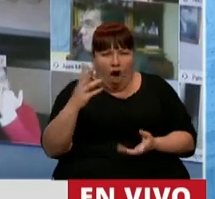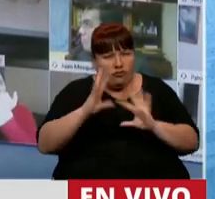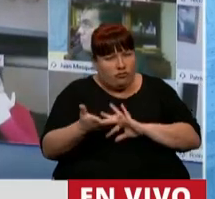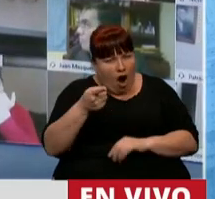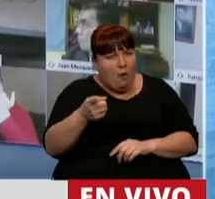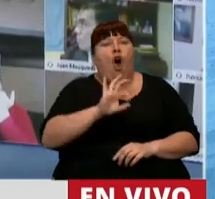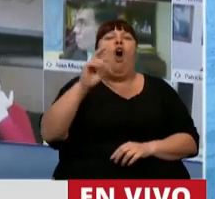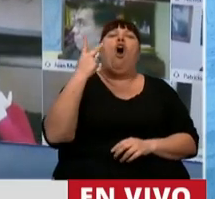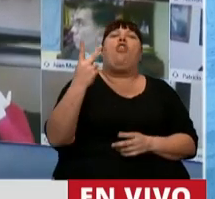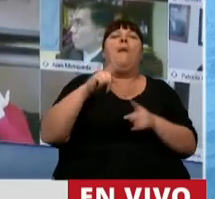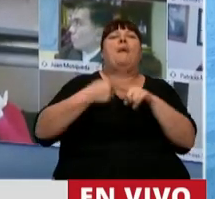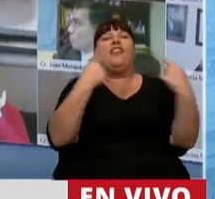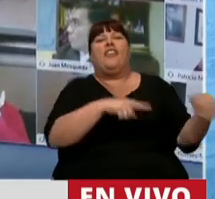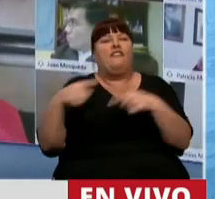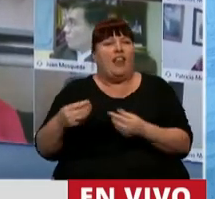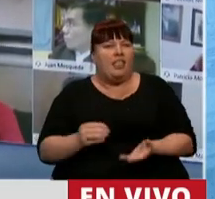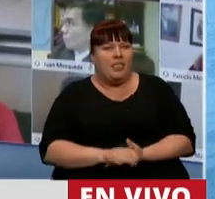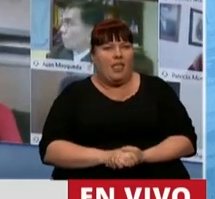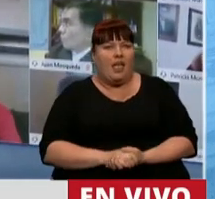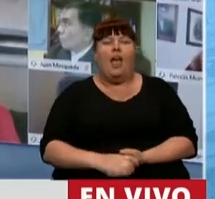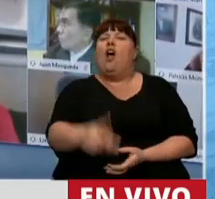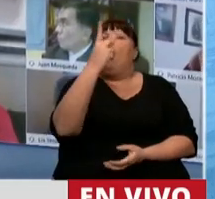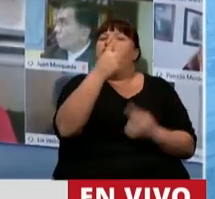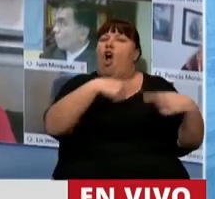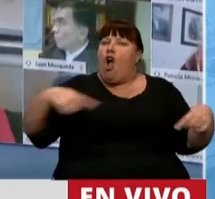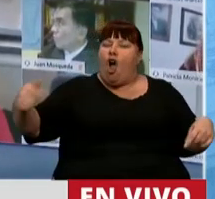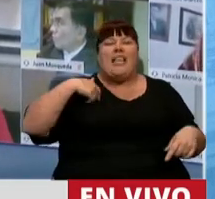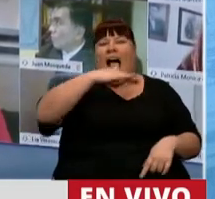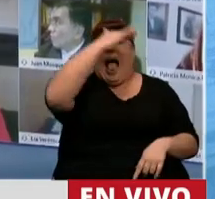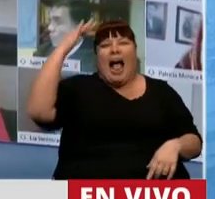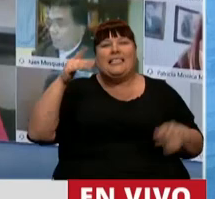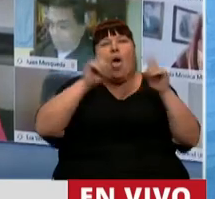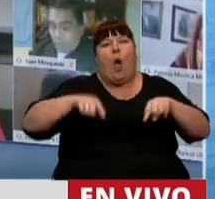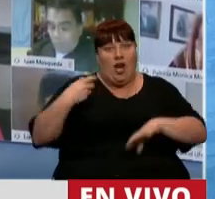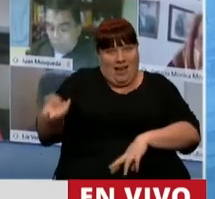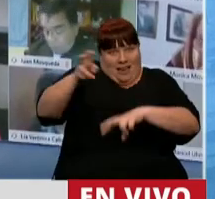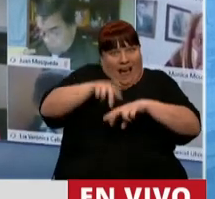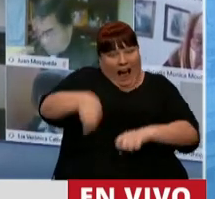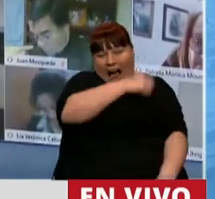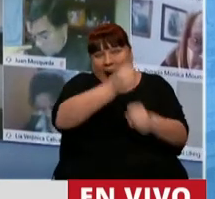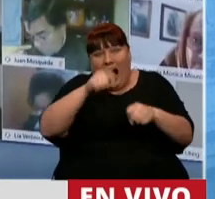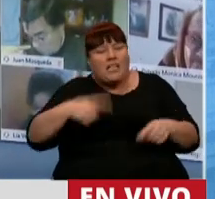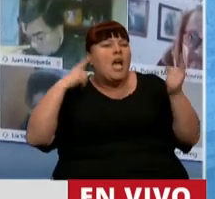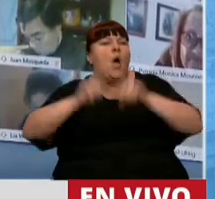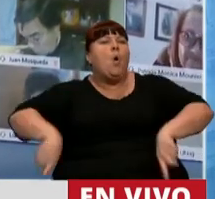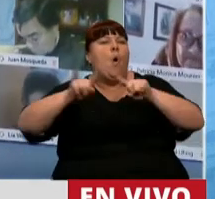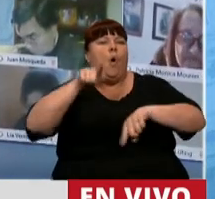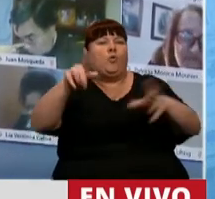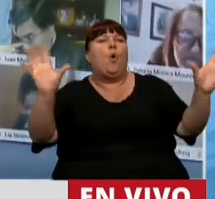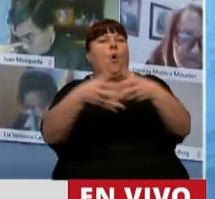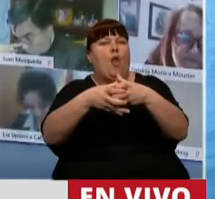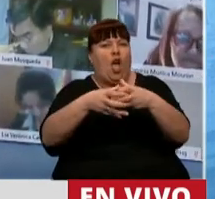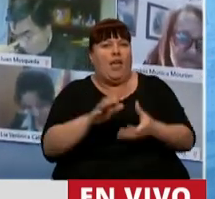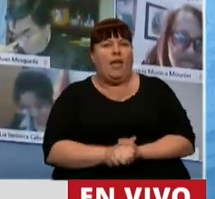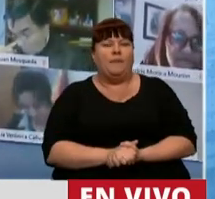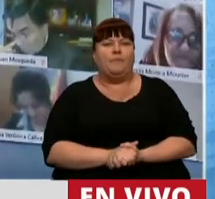una doble moral o hay una doble política. Y hay dos cosas que me harté de escuchar desde que me senté en esta banca, señor Presidente, de su bloque.